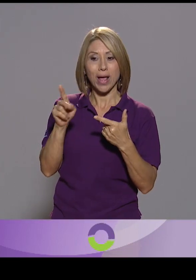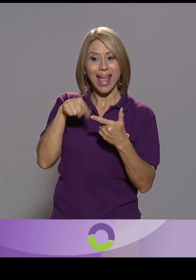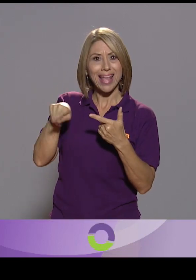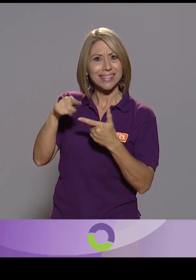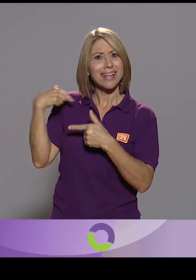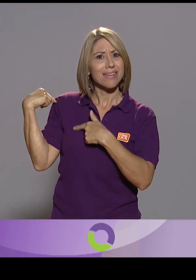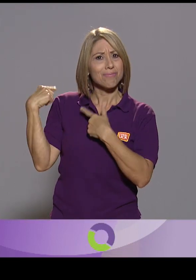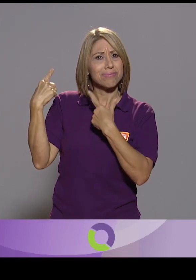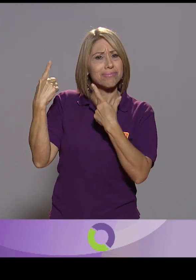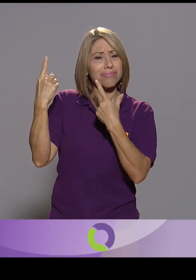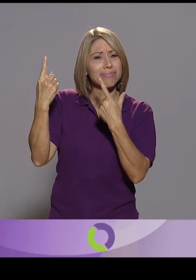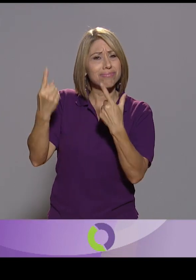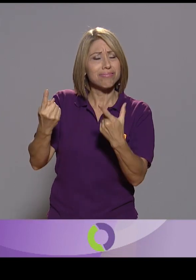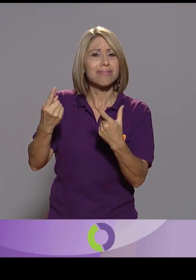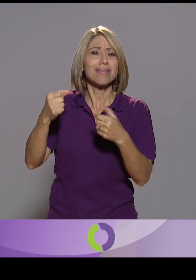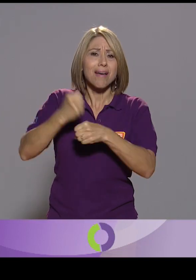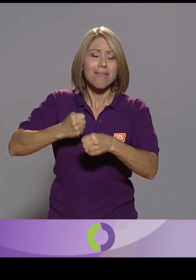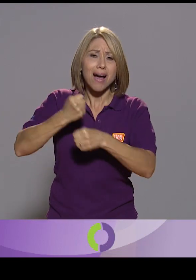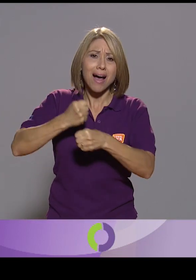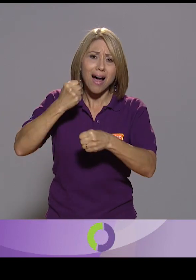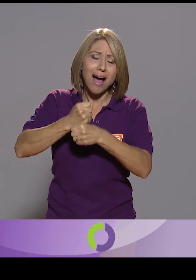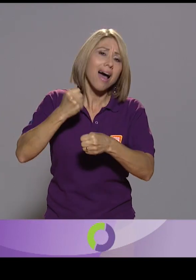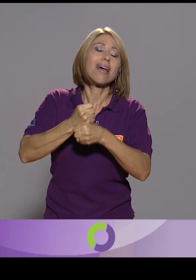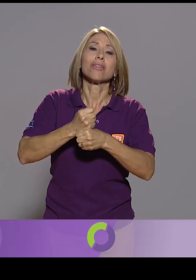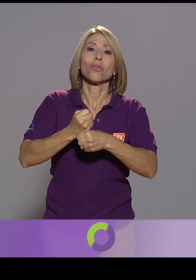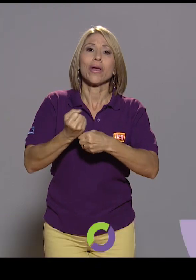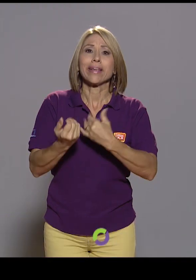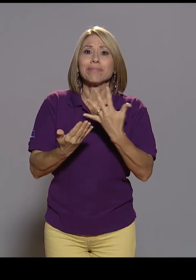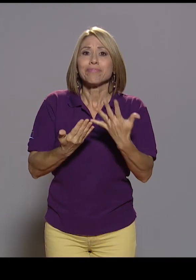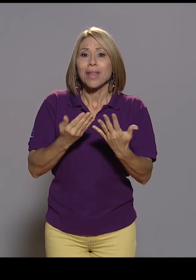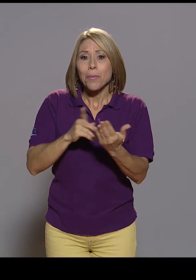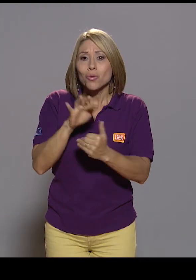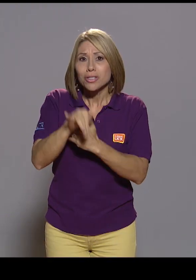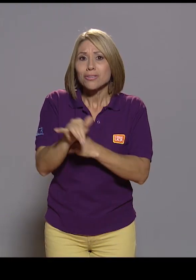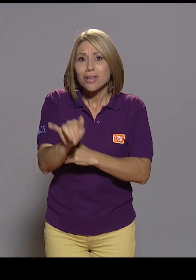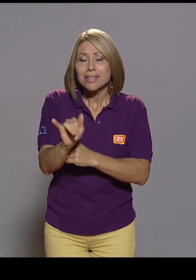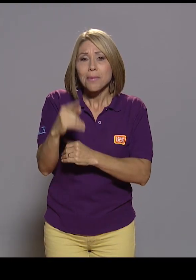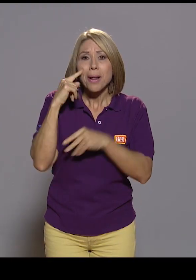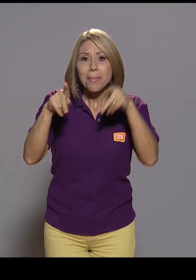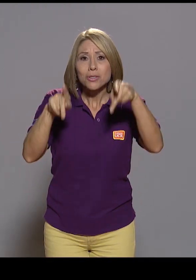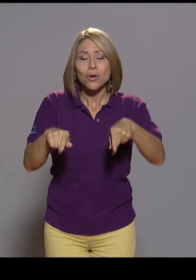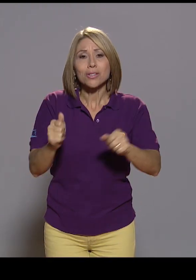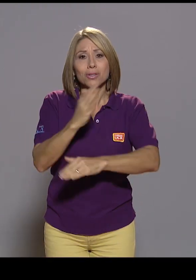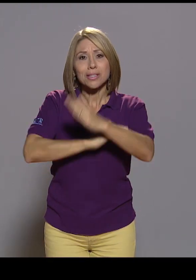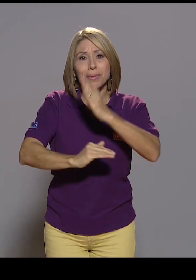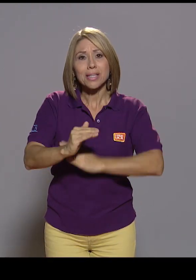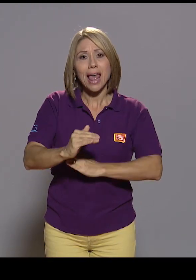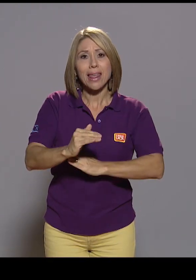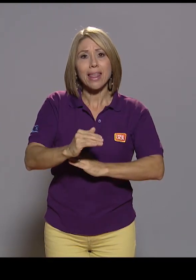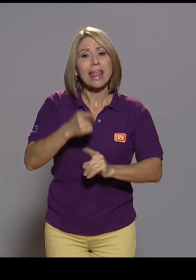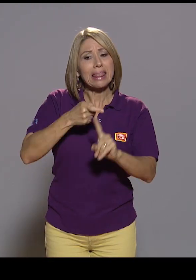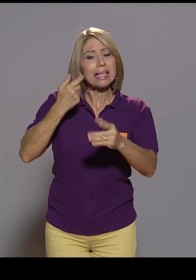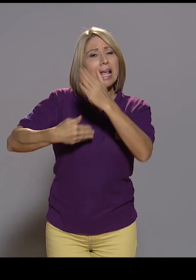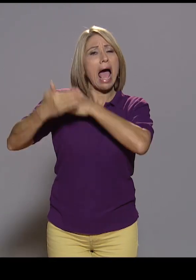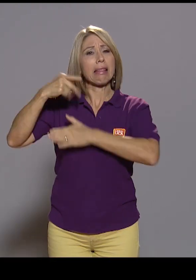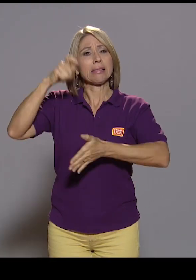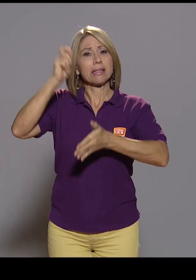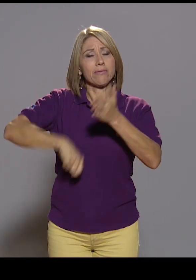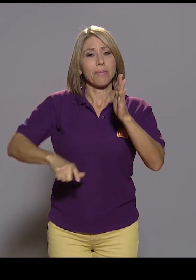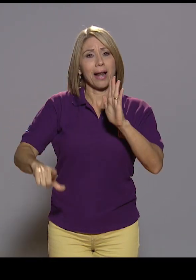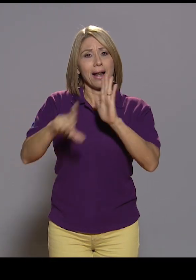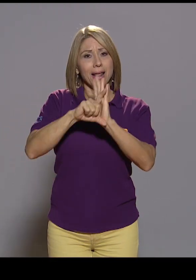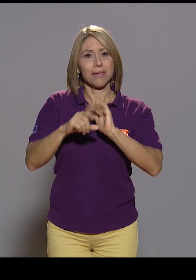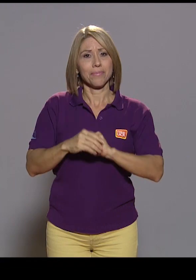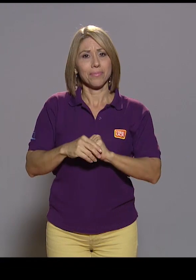con discapacidad desde antes de la aprobación de la ley de autonomía y también alguna de las cuestiones que ellos mencionaban es